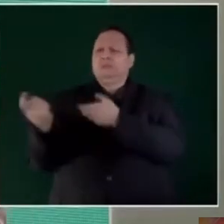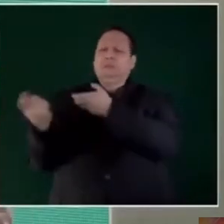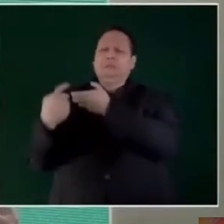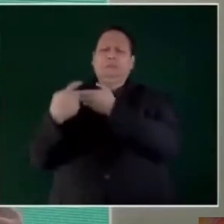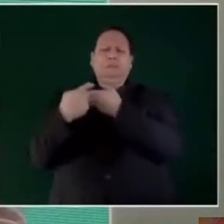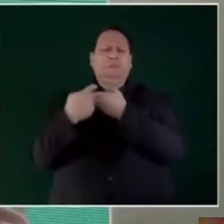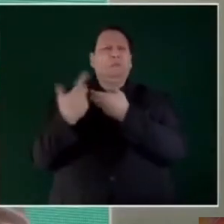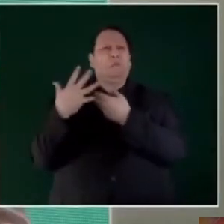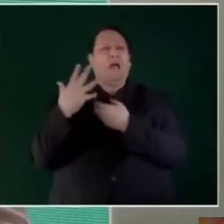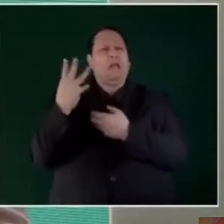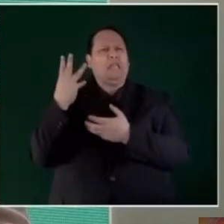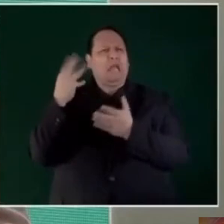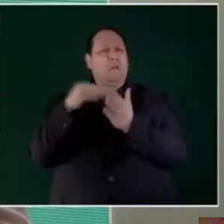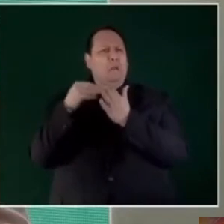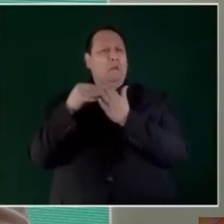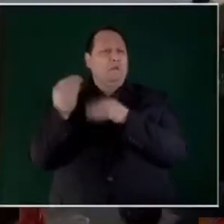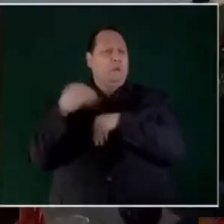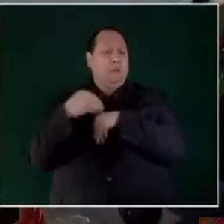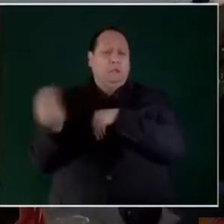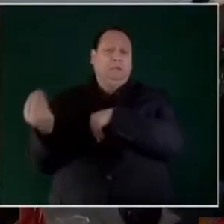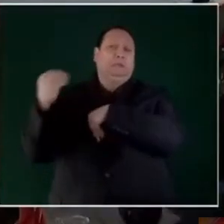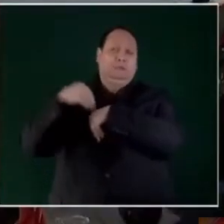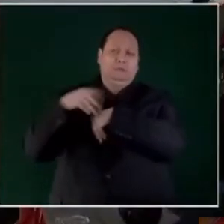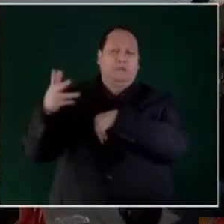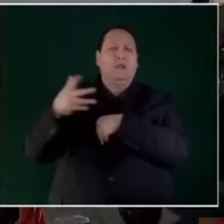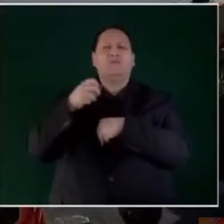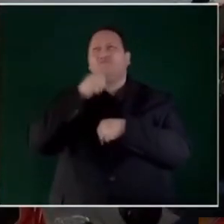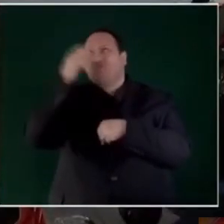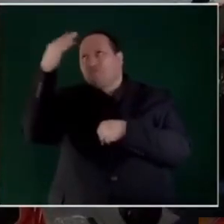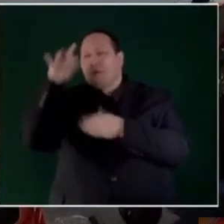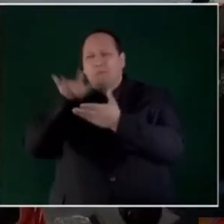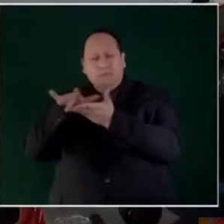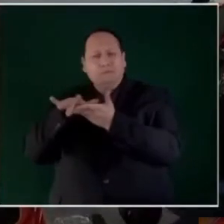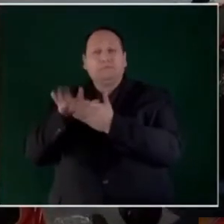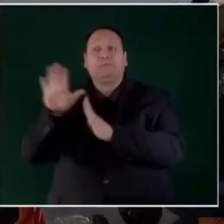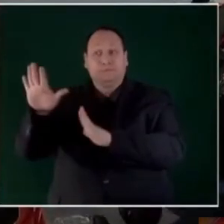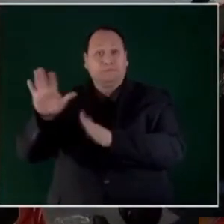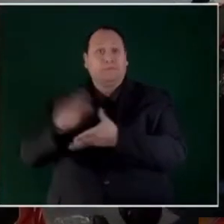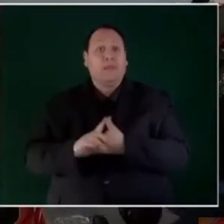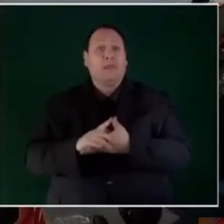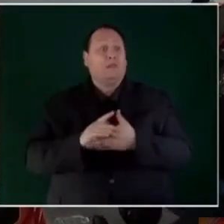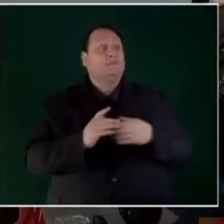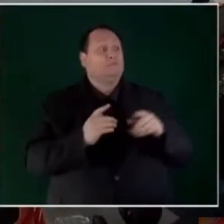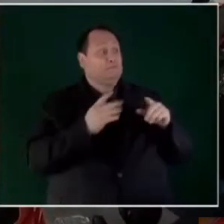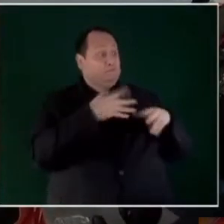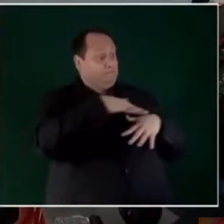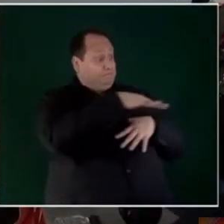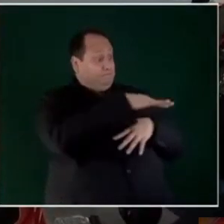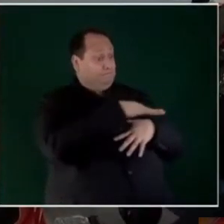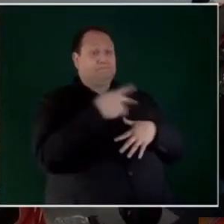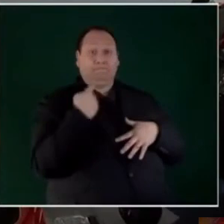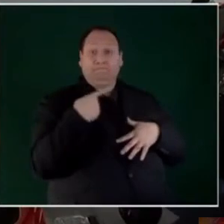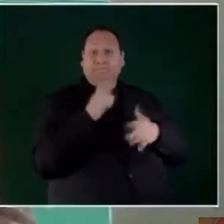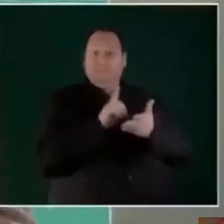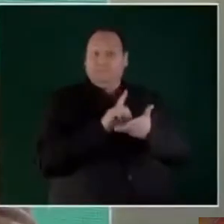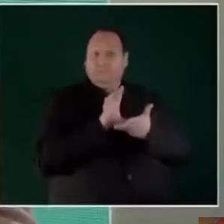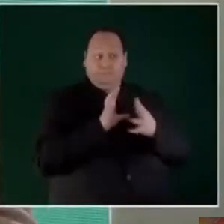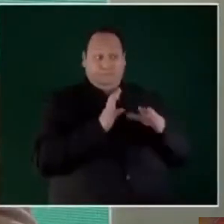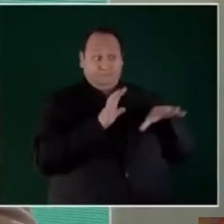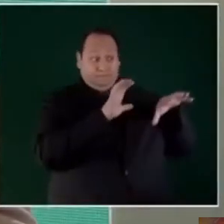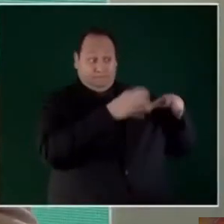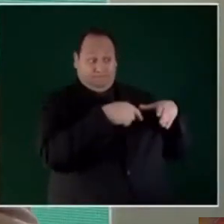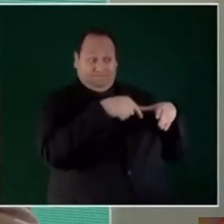3 millones más de adultos mayores. en el caso de la pensión para